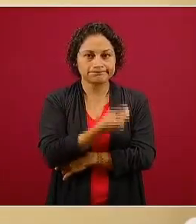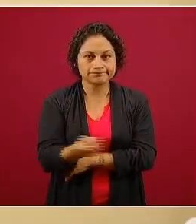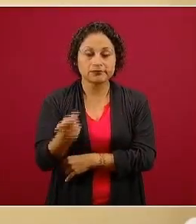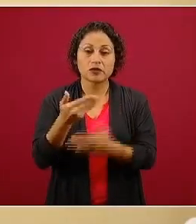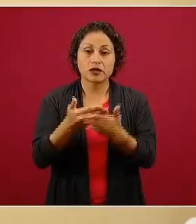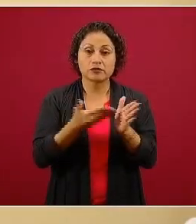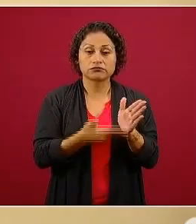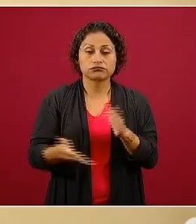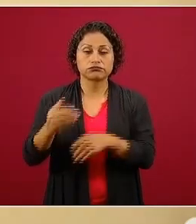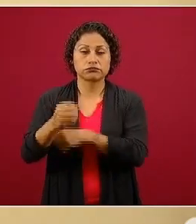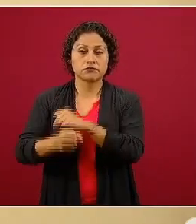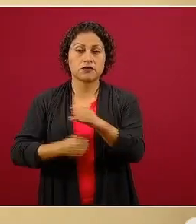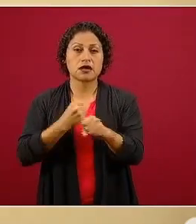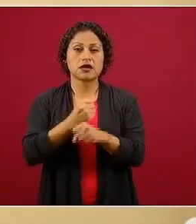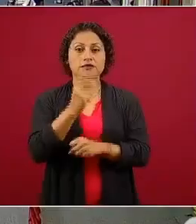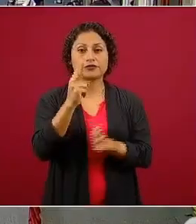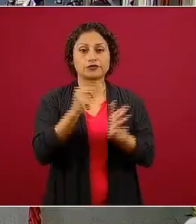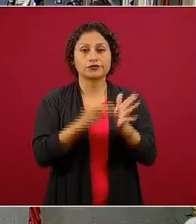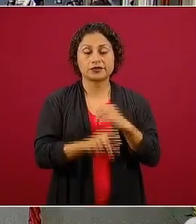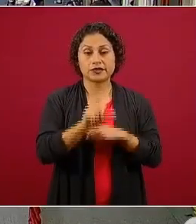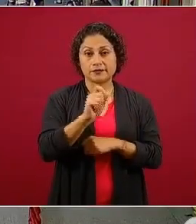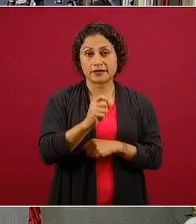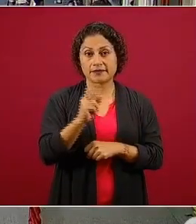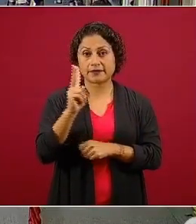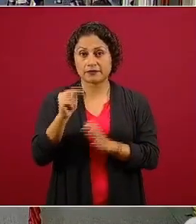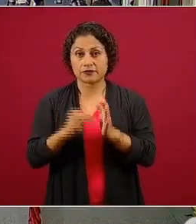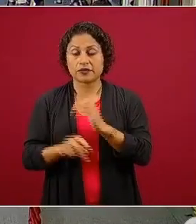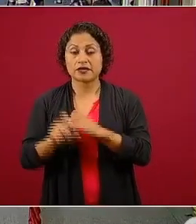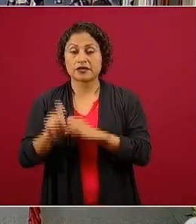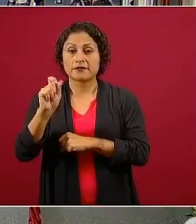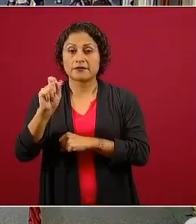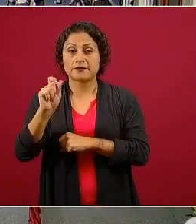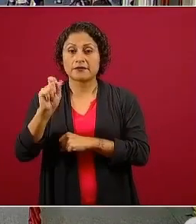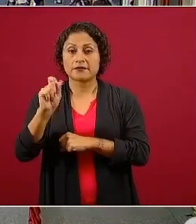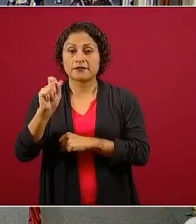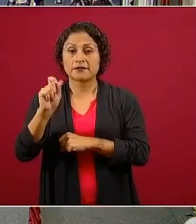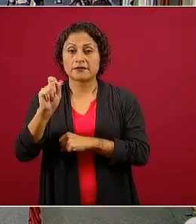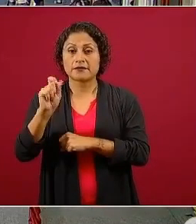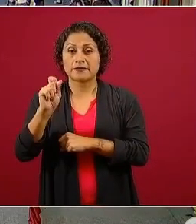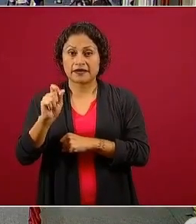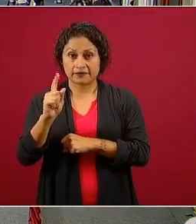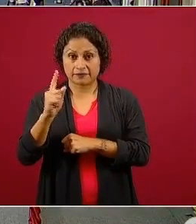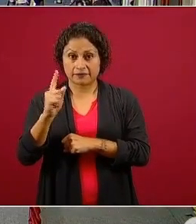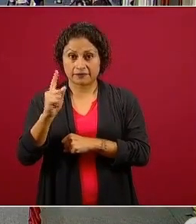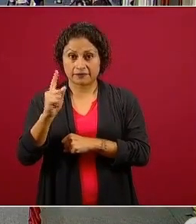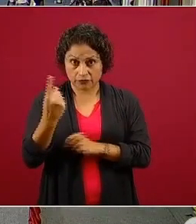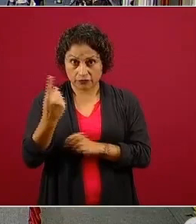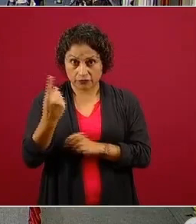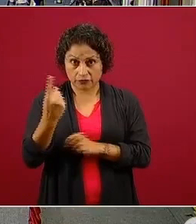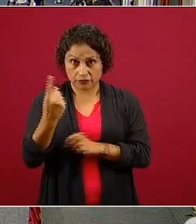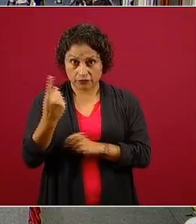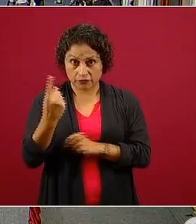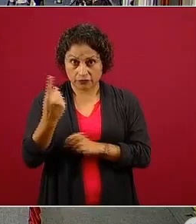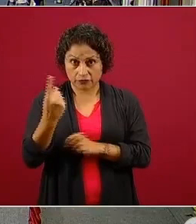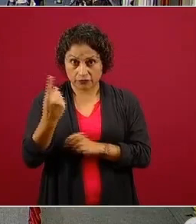-2021 un ciclo escolar en donde quede claro que México